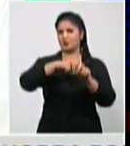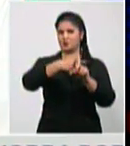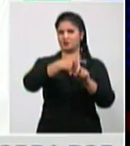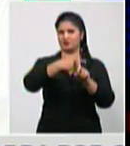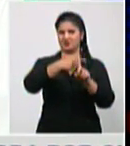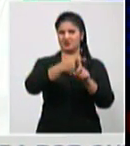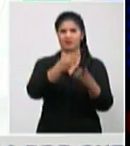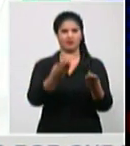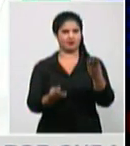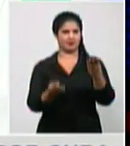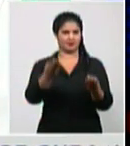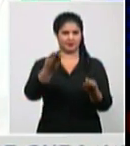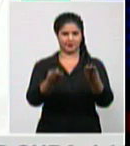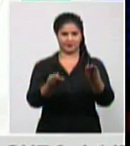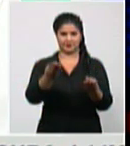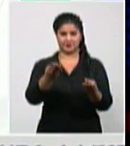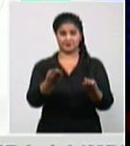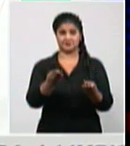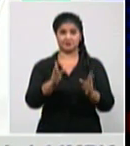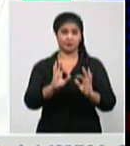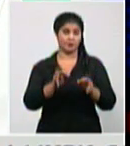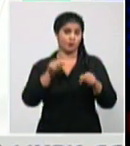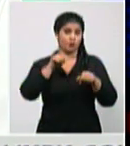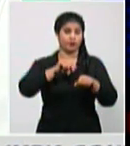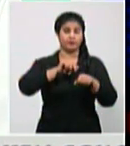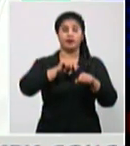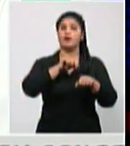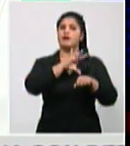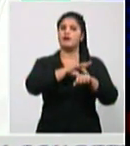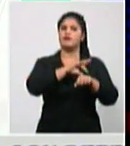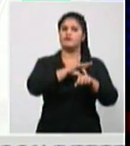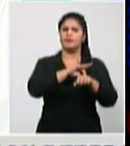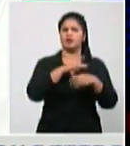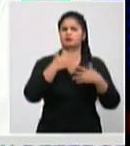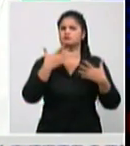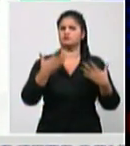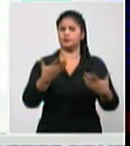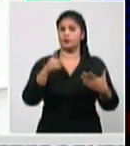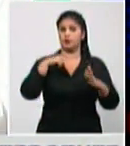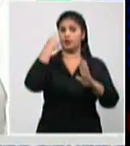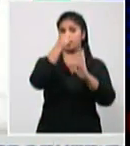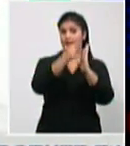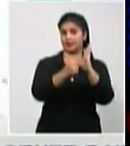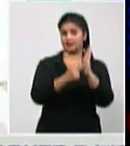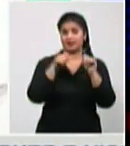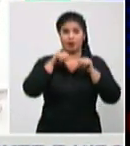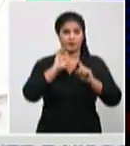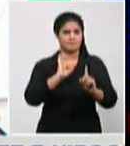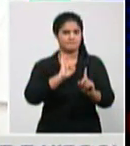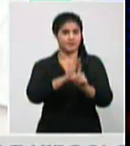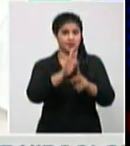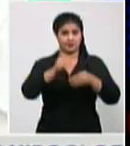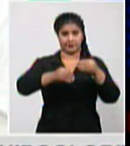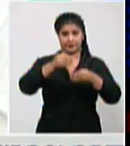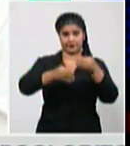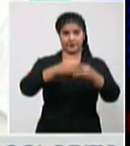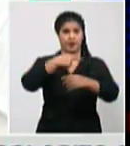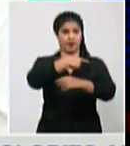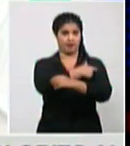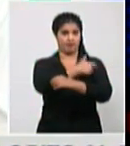enfermedad que además no tiene cura que ahora es que se empieza a poner la vacuna en algunos eh